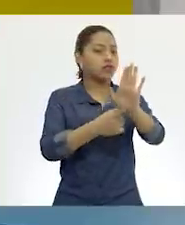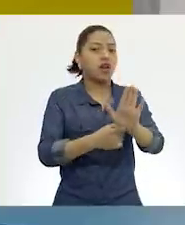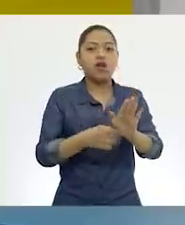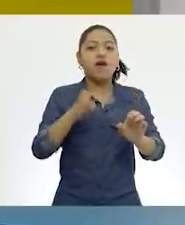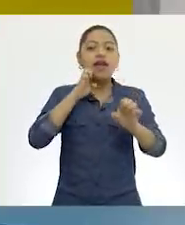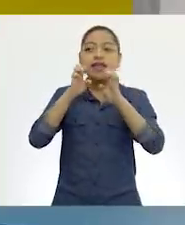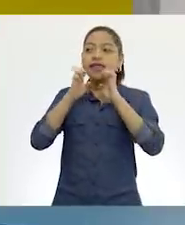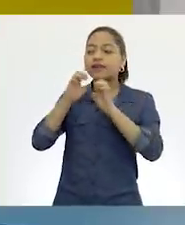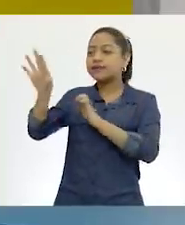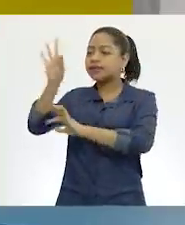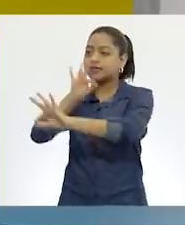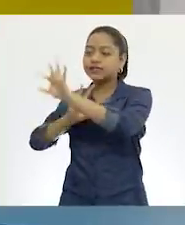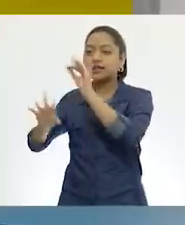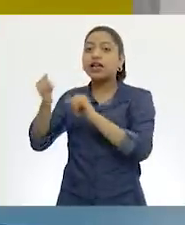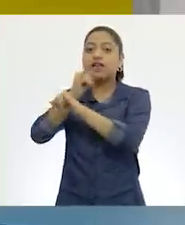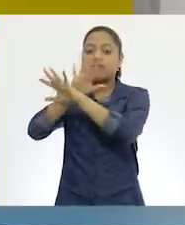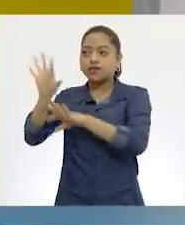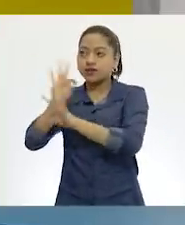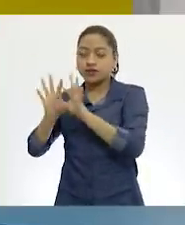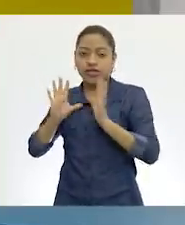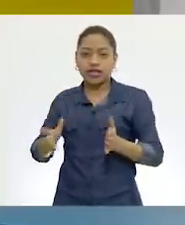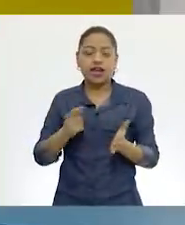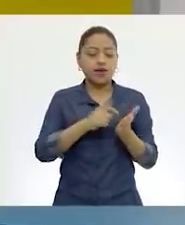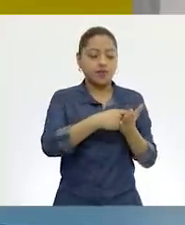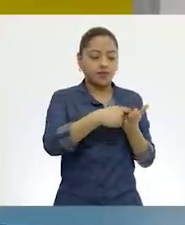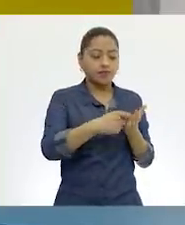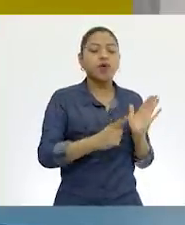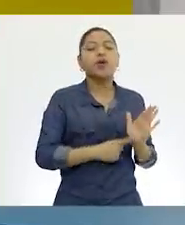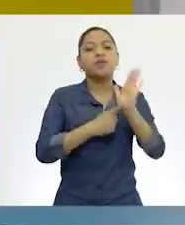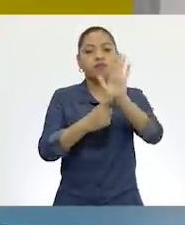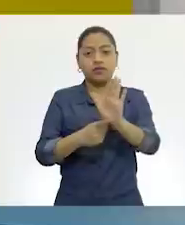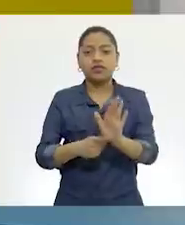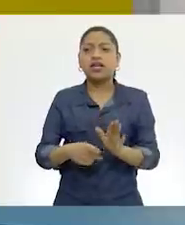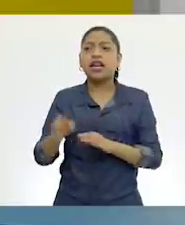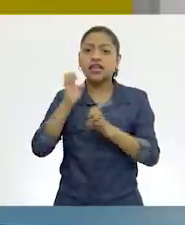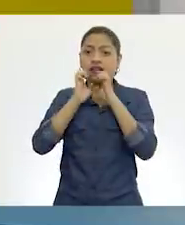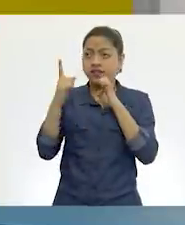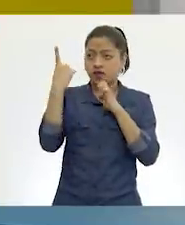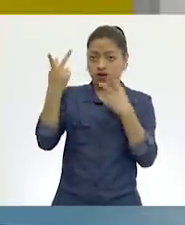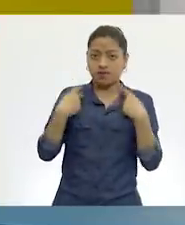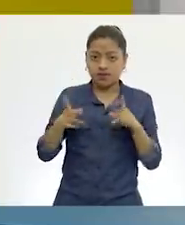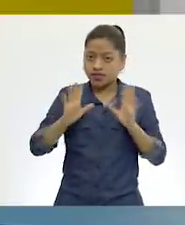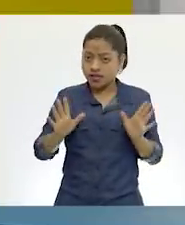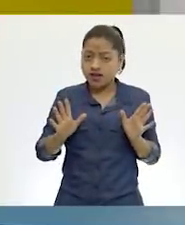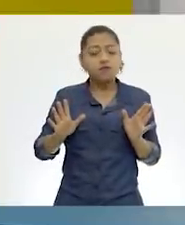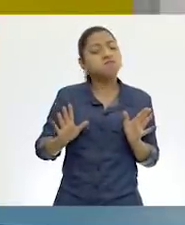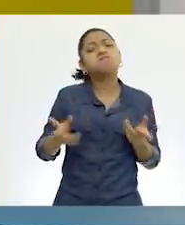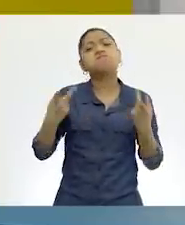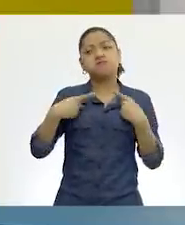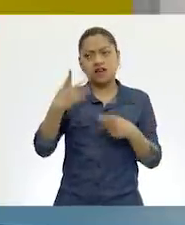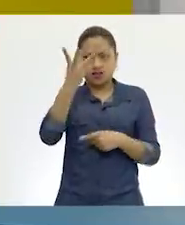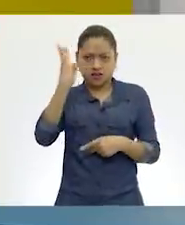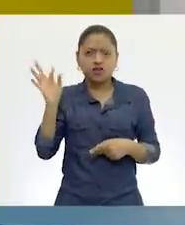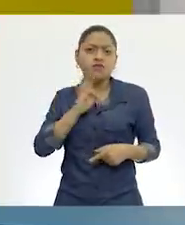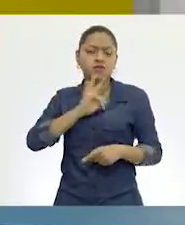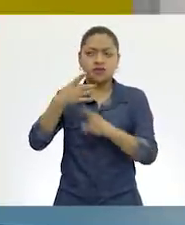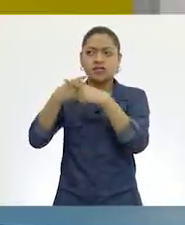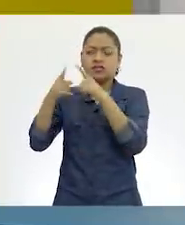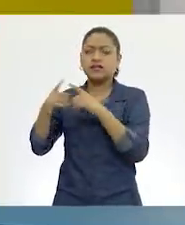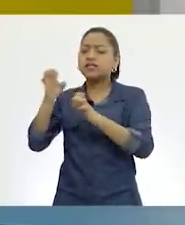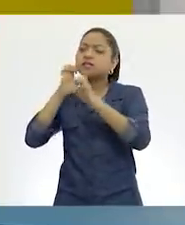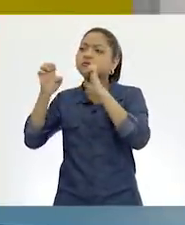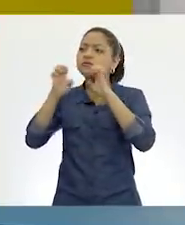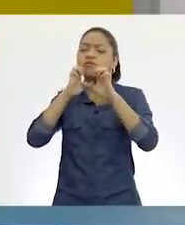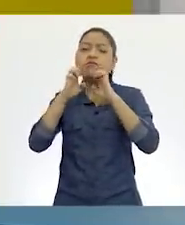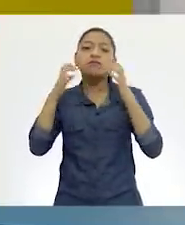Pueden ser varias entrevistas en la medida de tus posibilidades y una vez que ya rescataste esa información de las